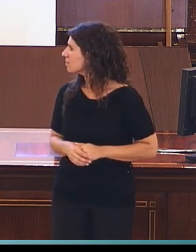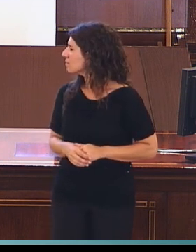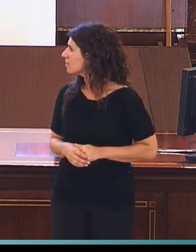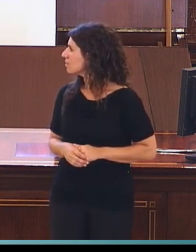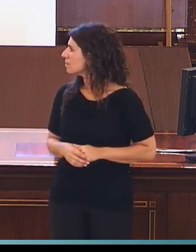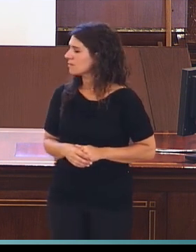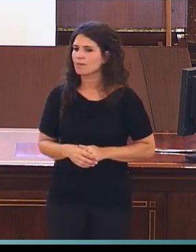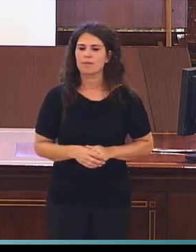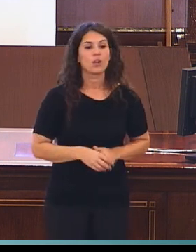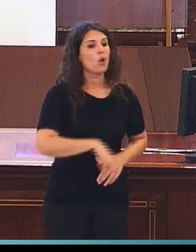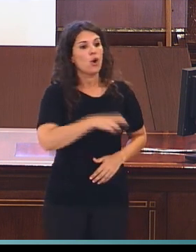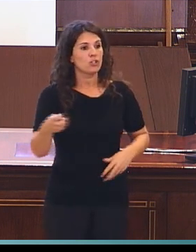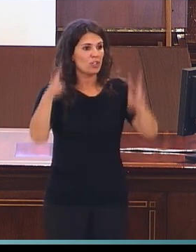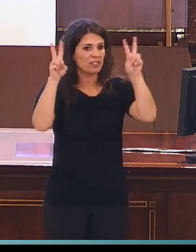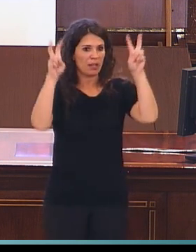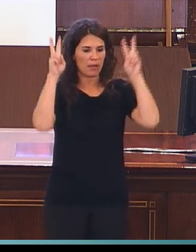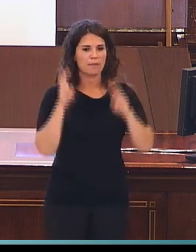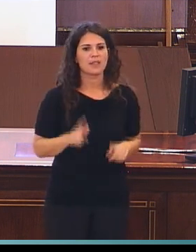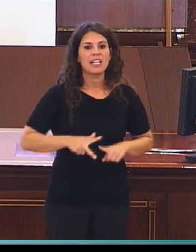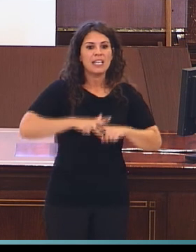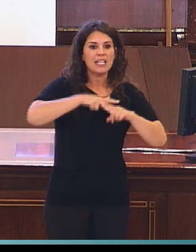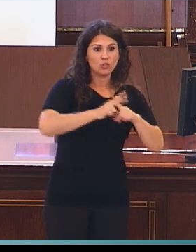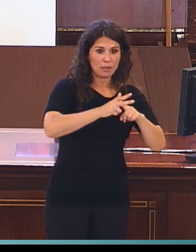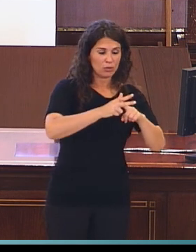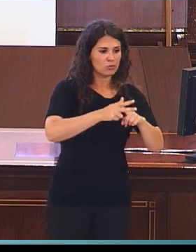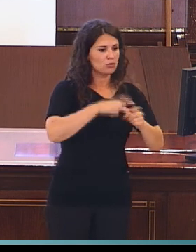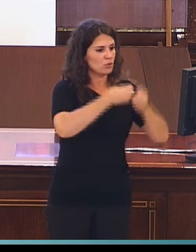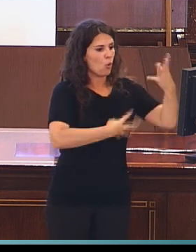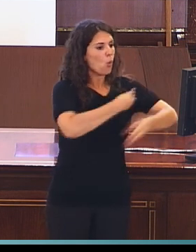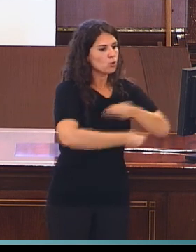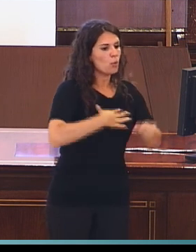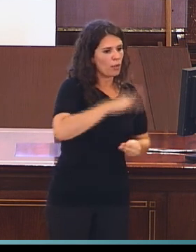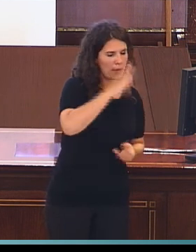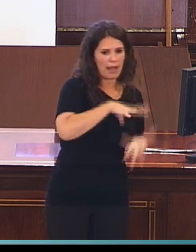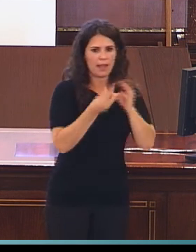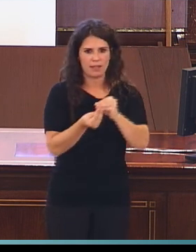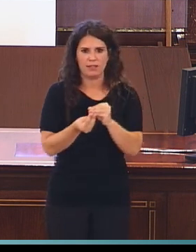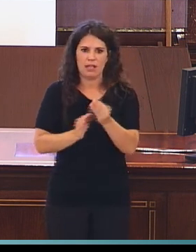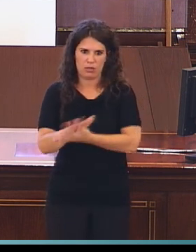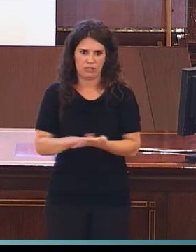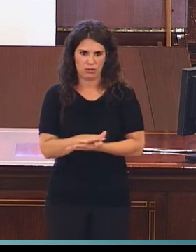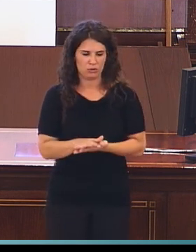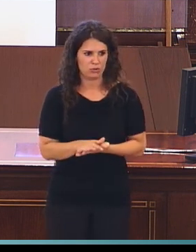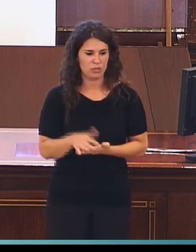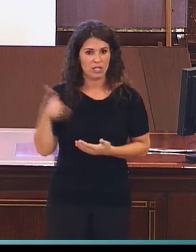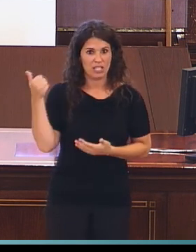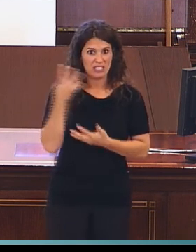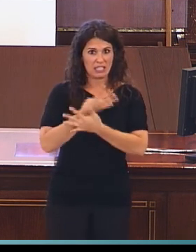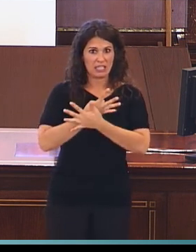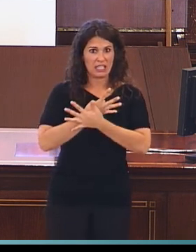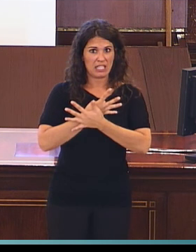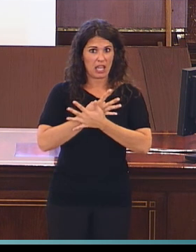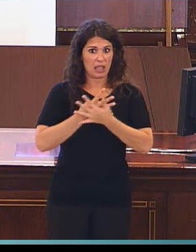Otra temática, la adaptación de instrumentos a la lengua de signos. La mitad de estos artículos, de los 19